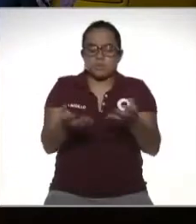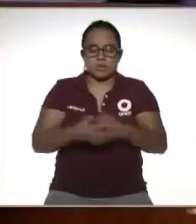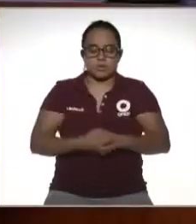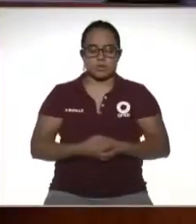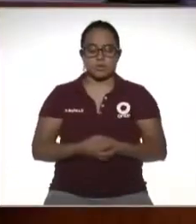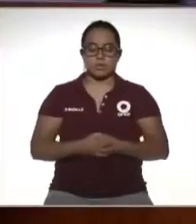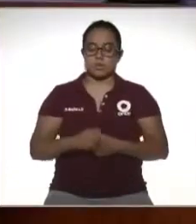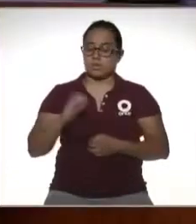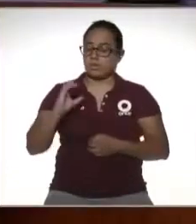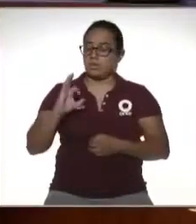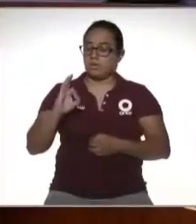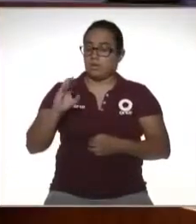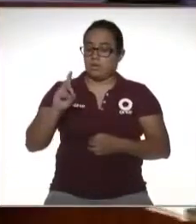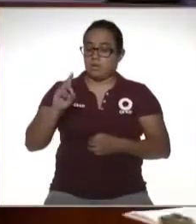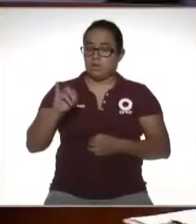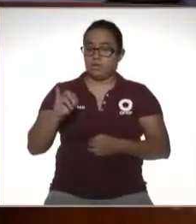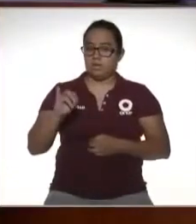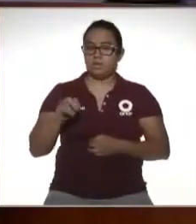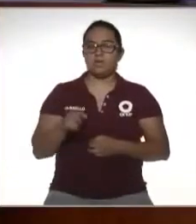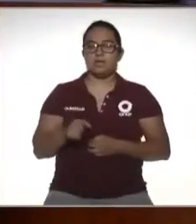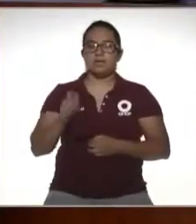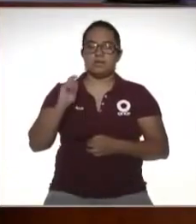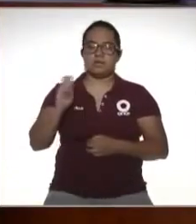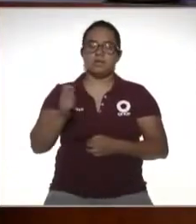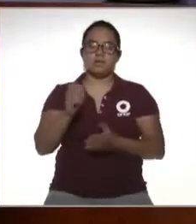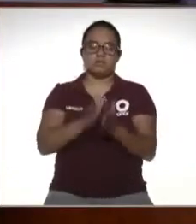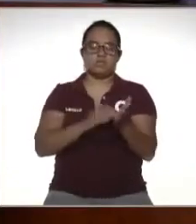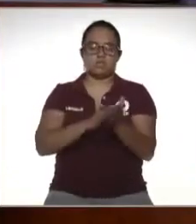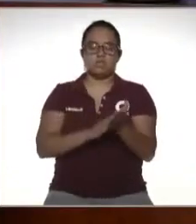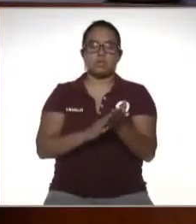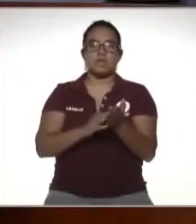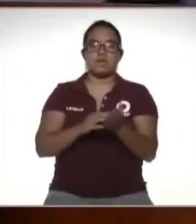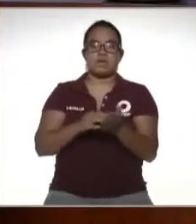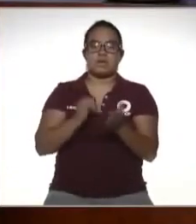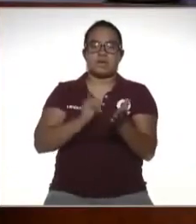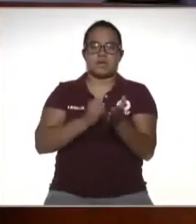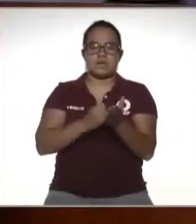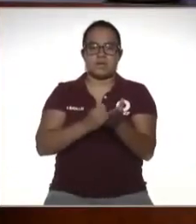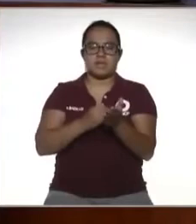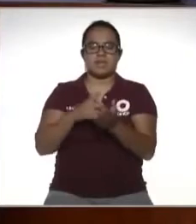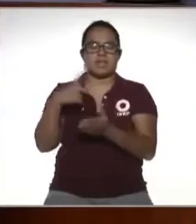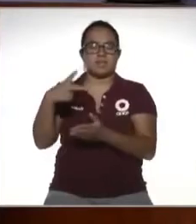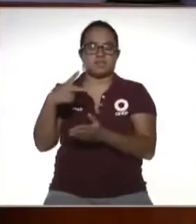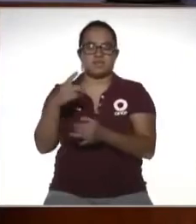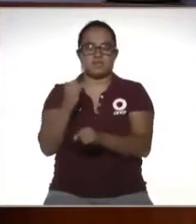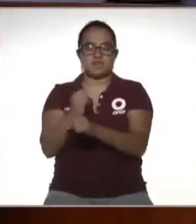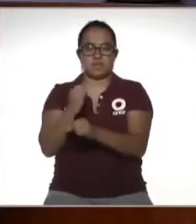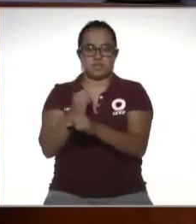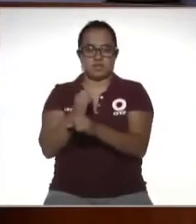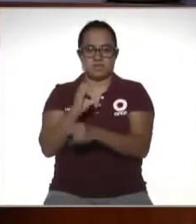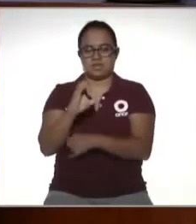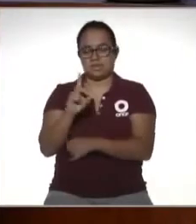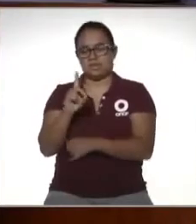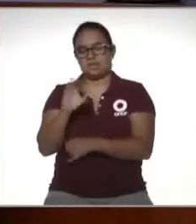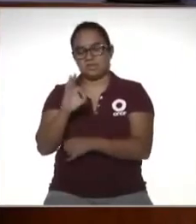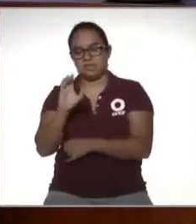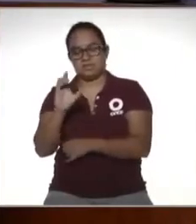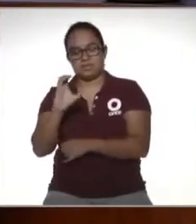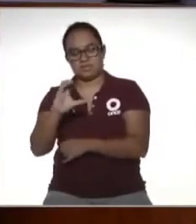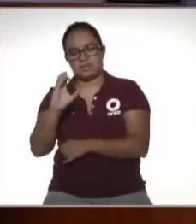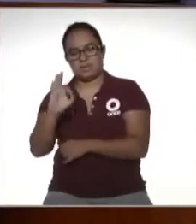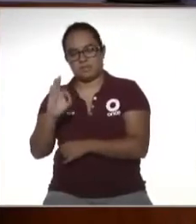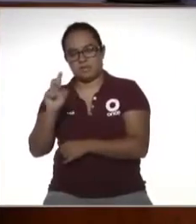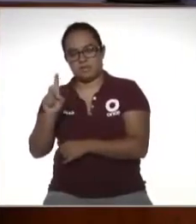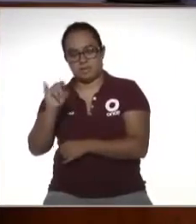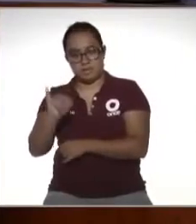El CFDI es por su nombre es comprobante fiscal digital por internet eso es lo que se establece